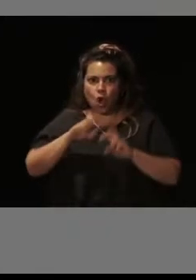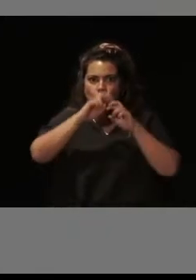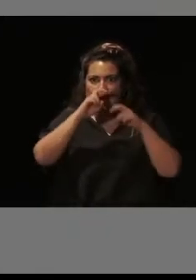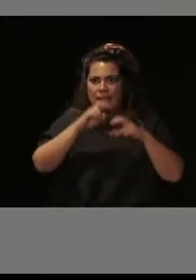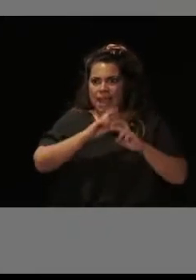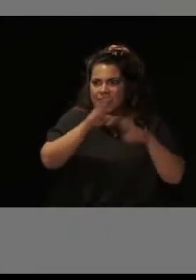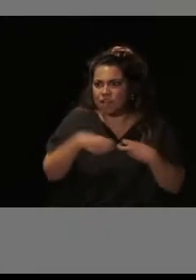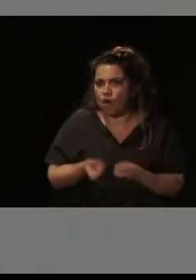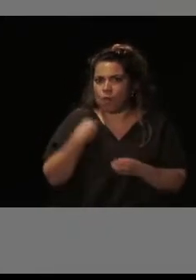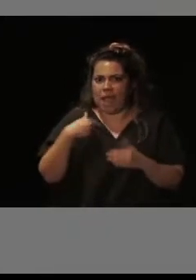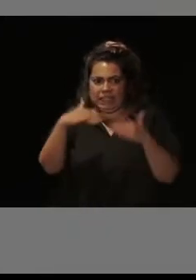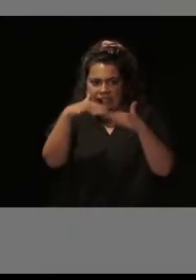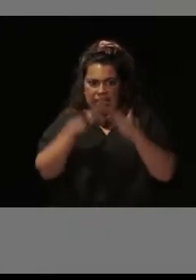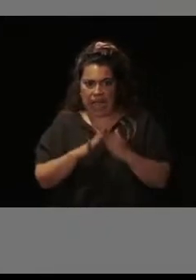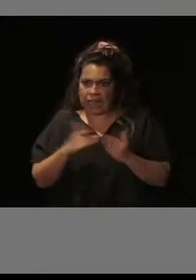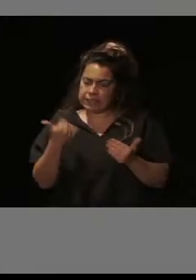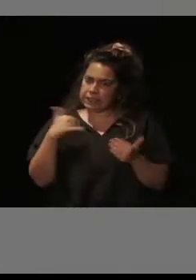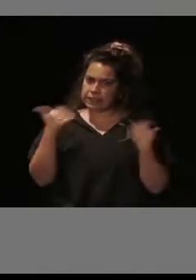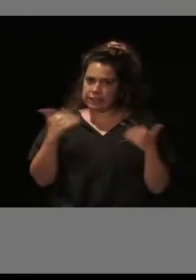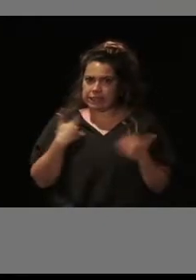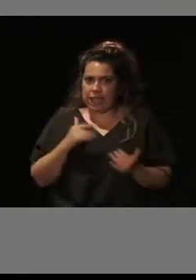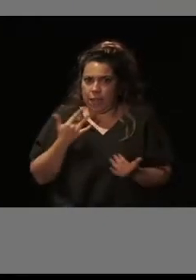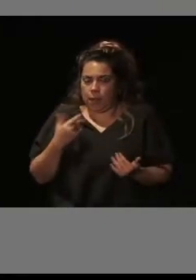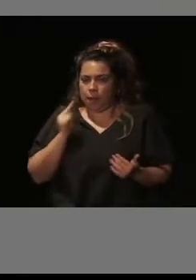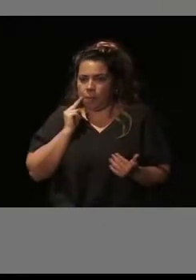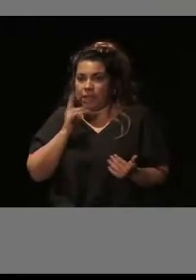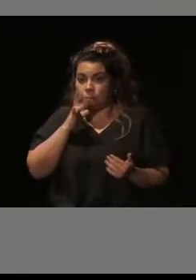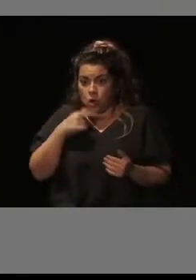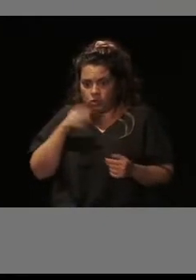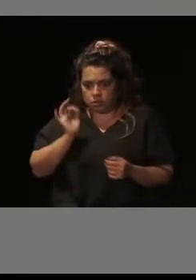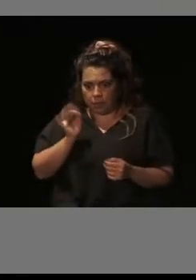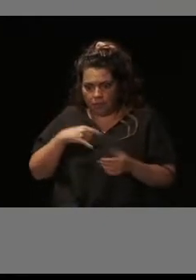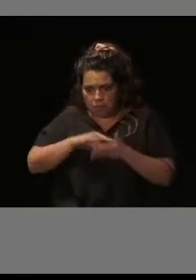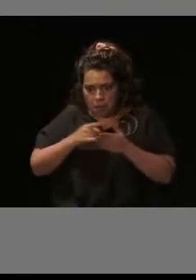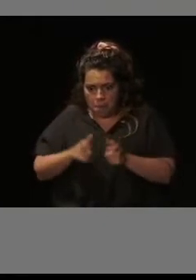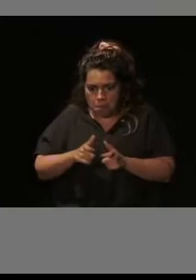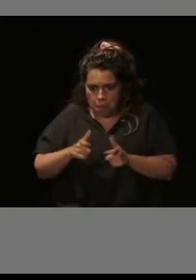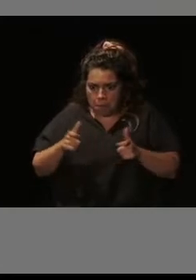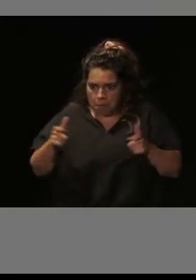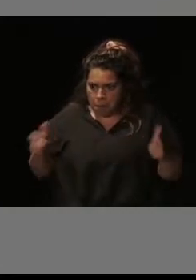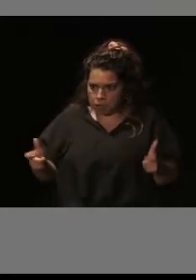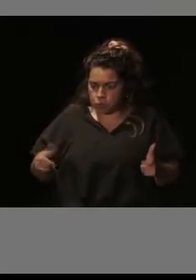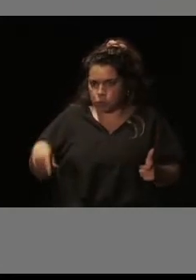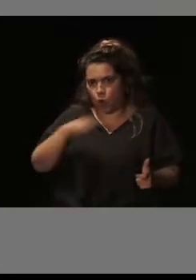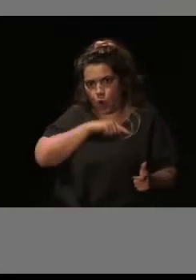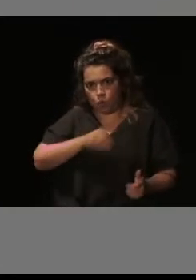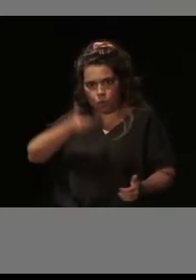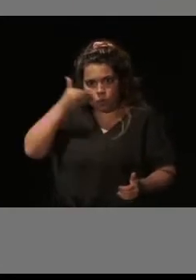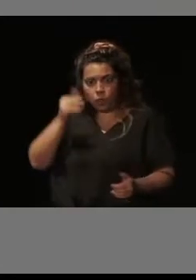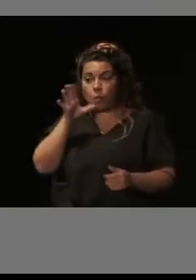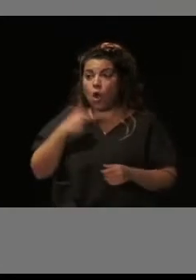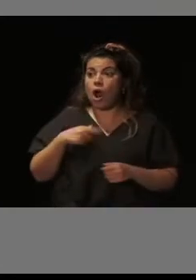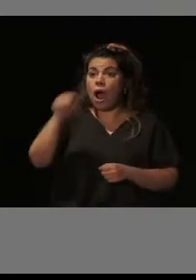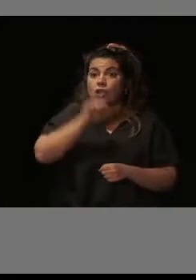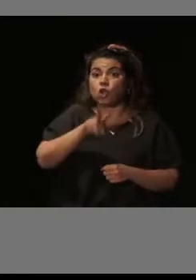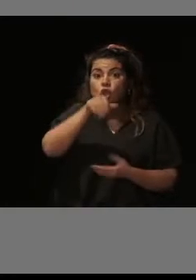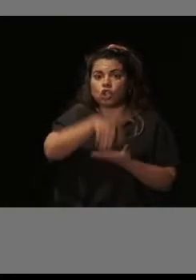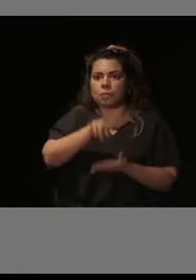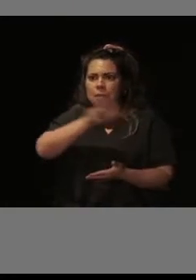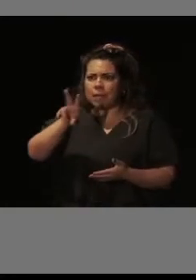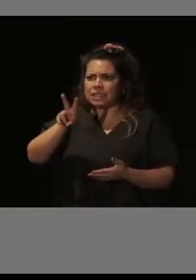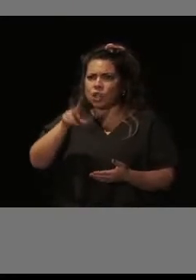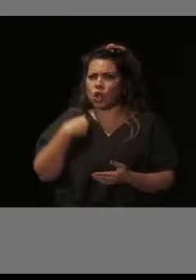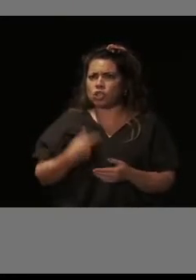gente en casa, pero es un plan que va creciendo. Estamos bastante satisfechos porque en 2022 hemos conseguido ya casi un